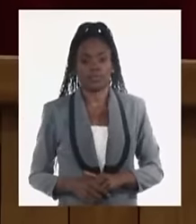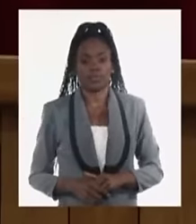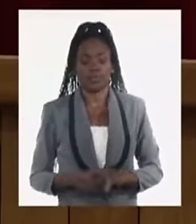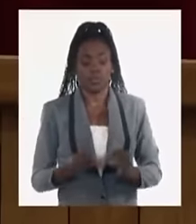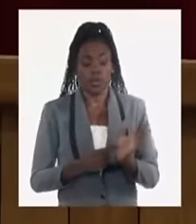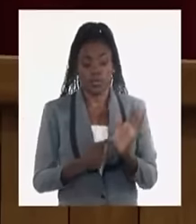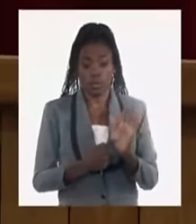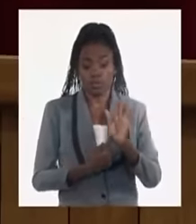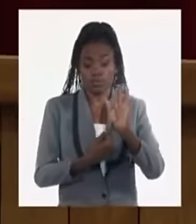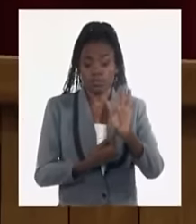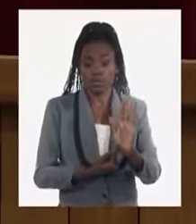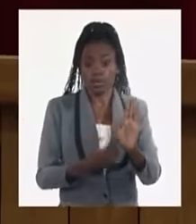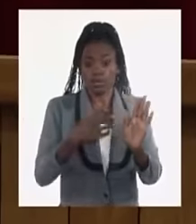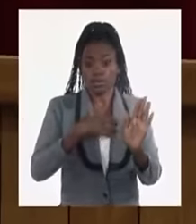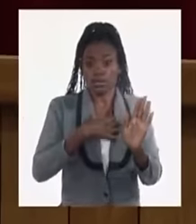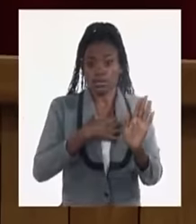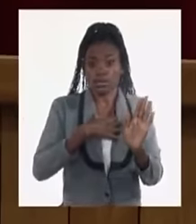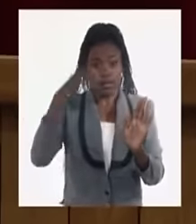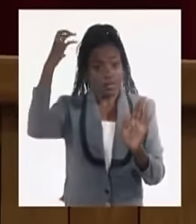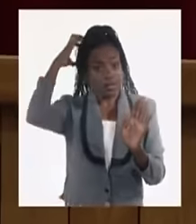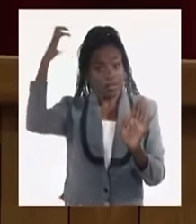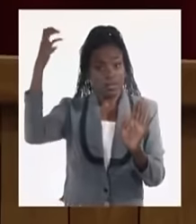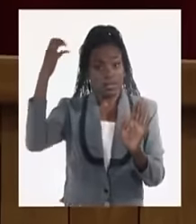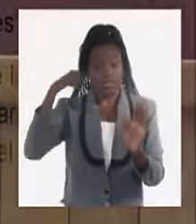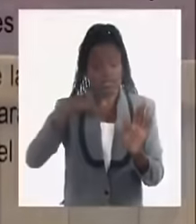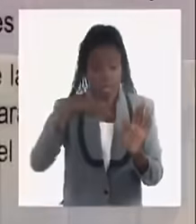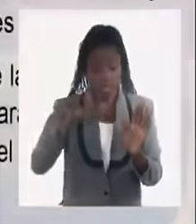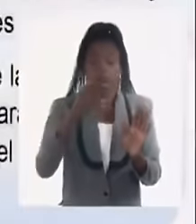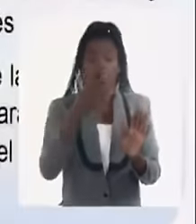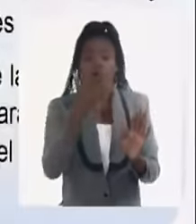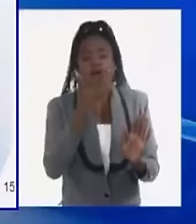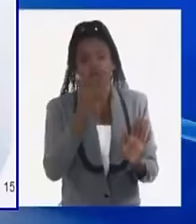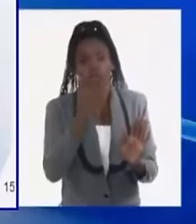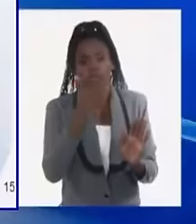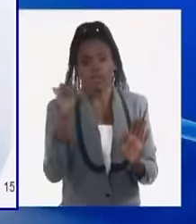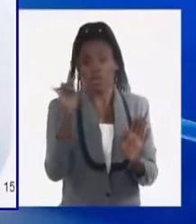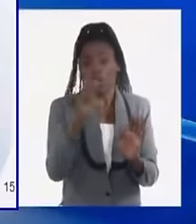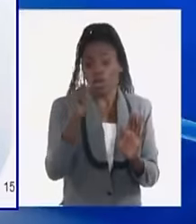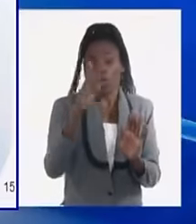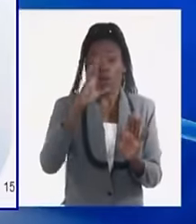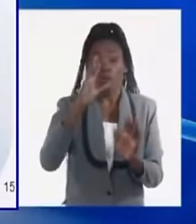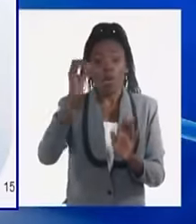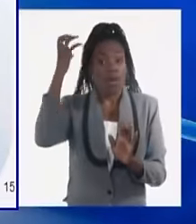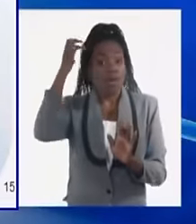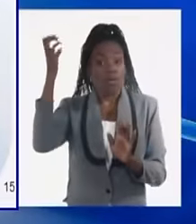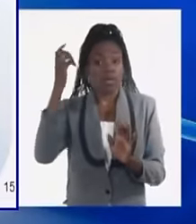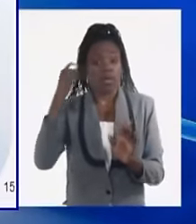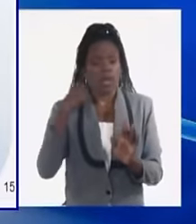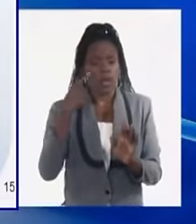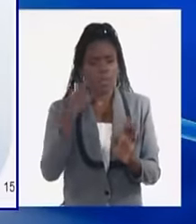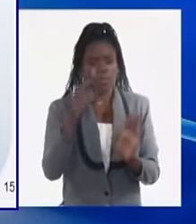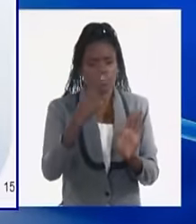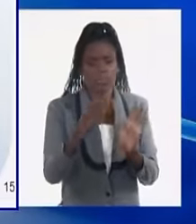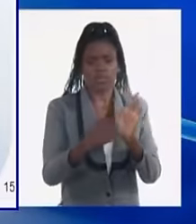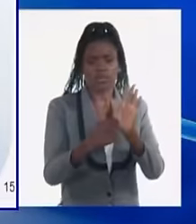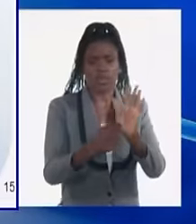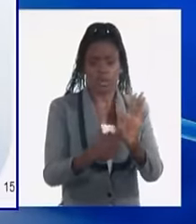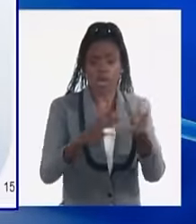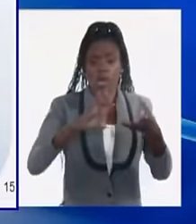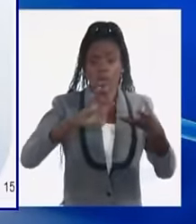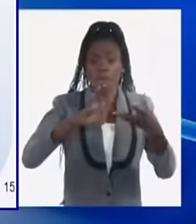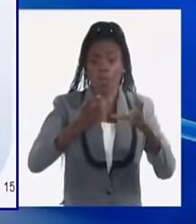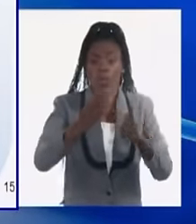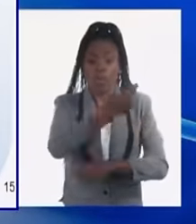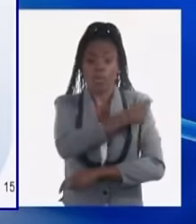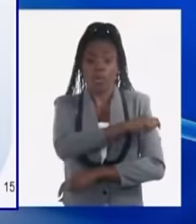estatal, por otro lado, está afectada y la no estatal se consolida como la alternativa de